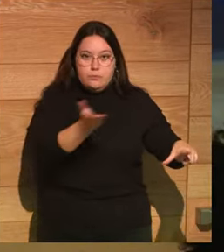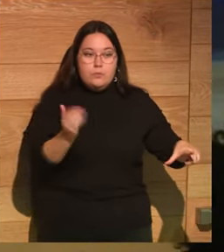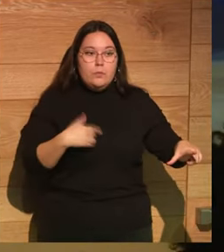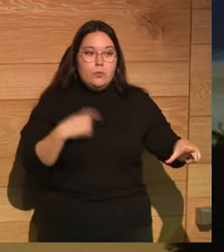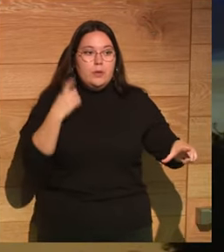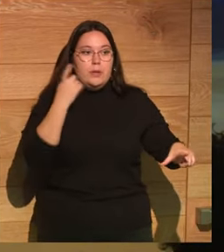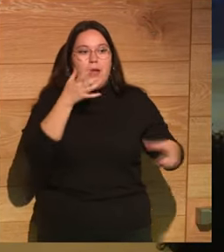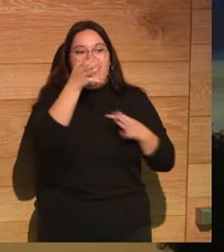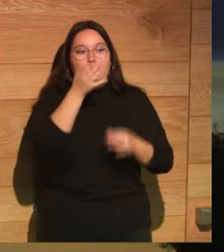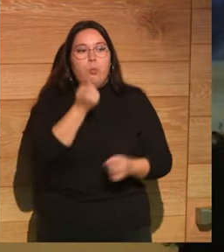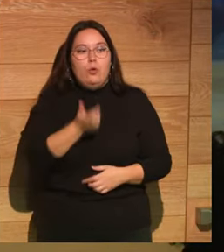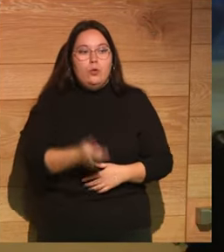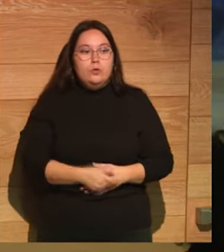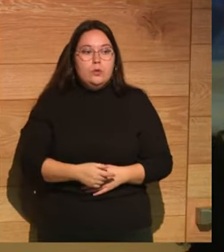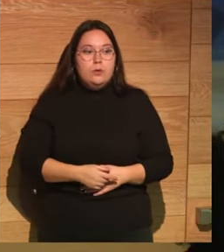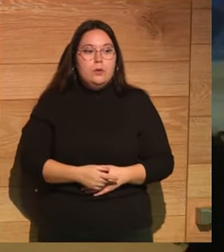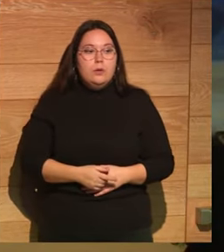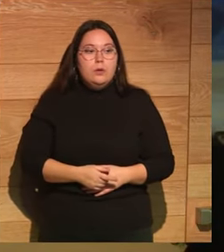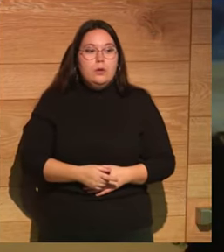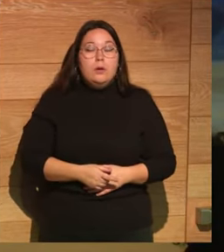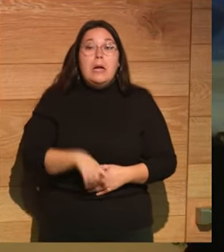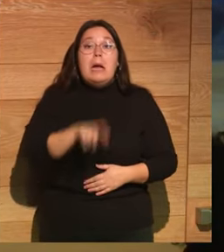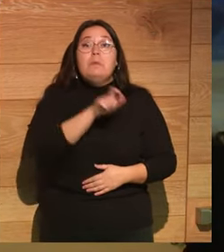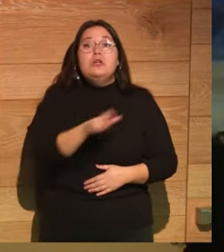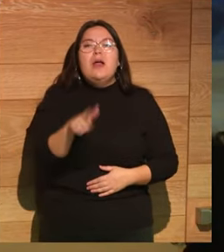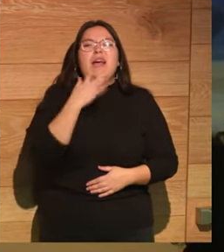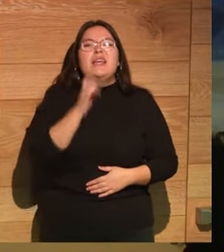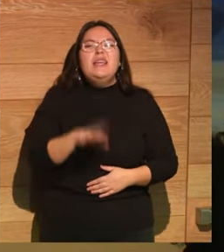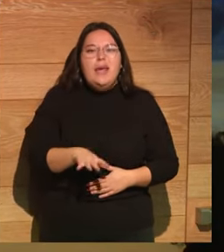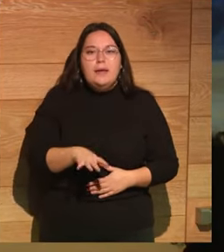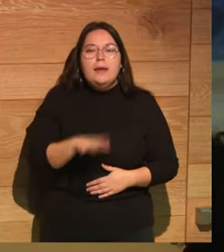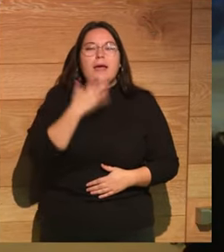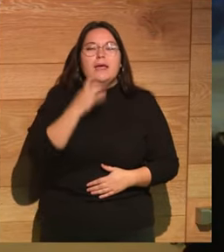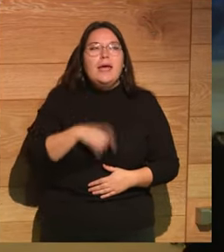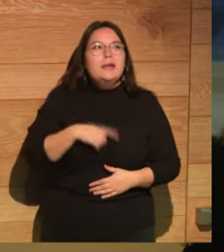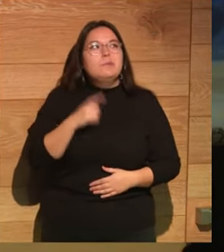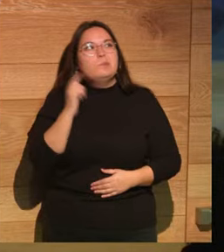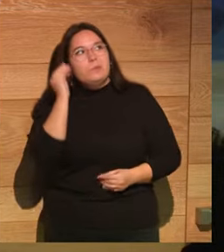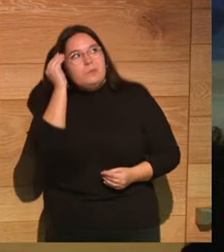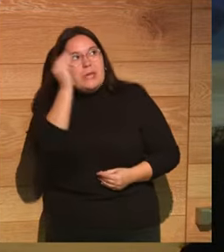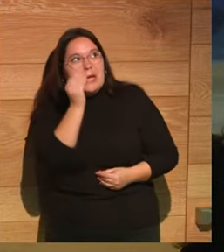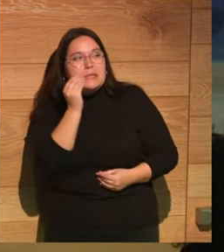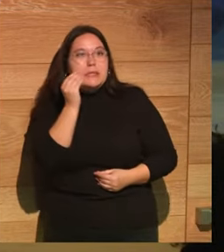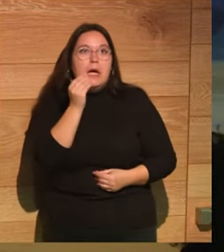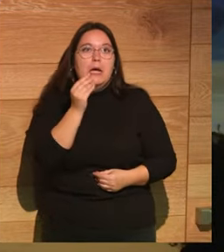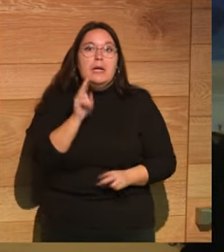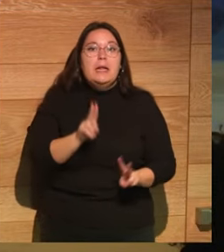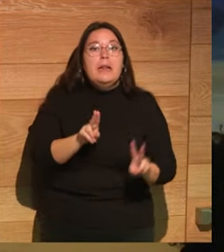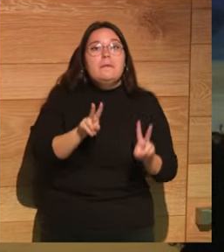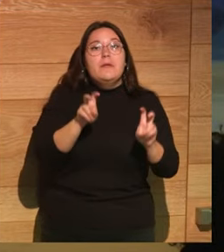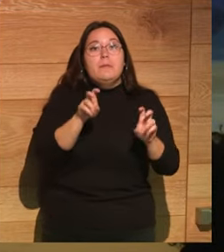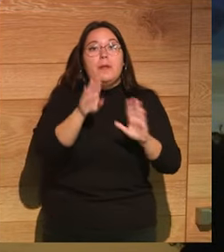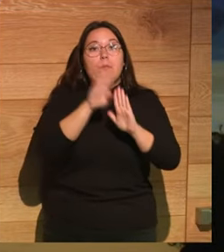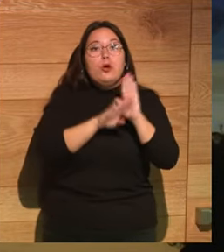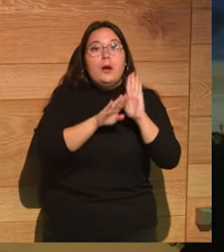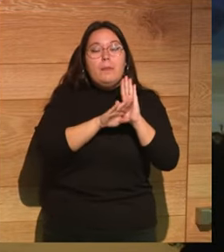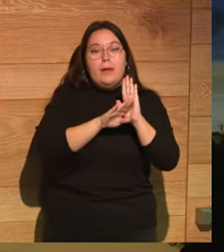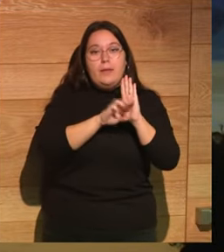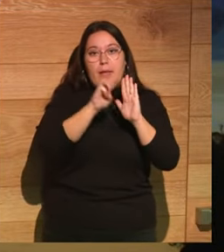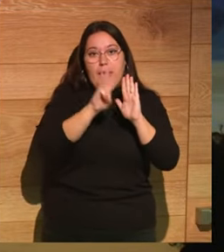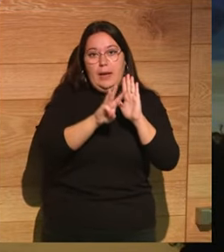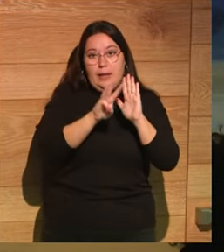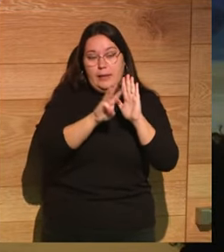intentar dar pocos datos ¿a quién les sugiere algo? ¿quién ha escuchado algo sobre el programa Antena 3